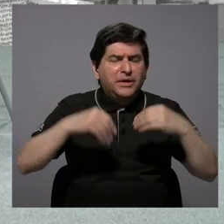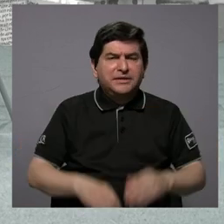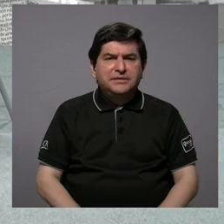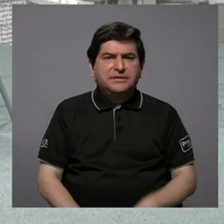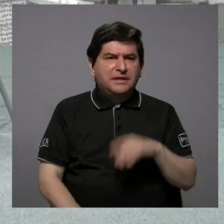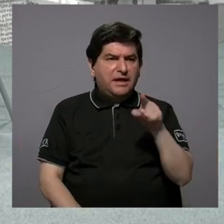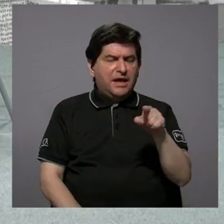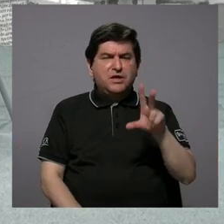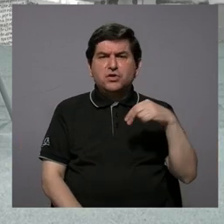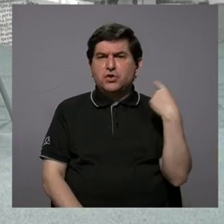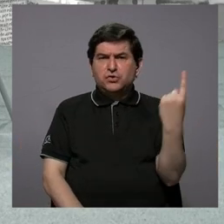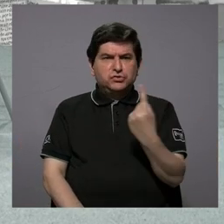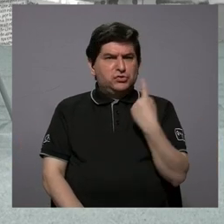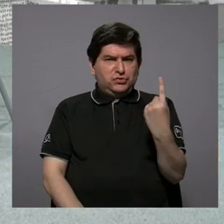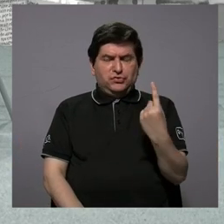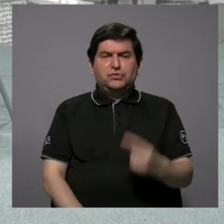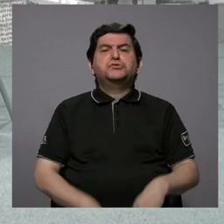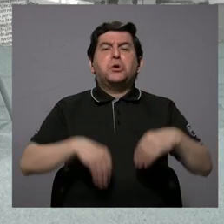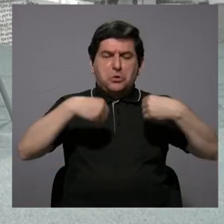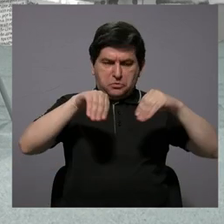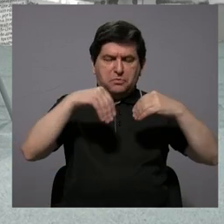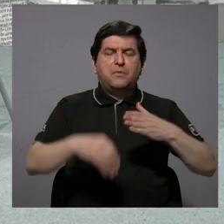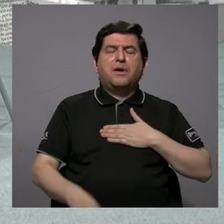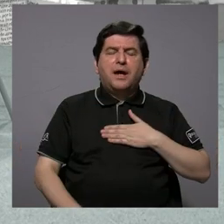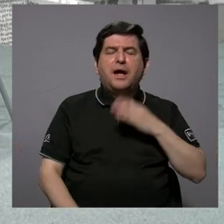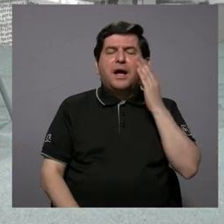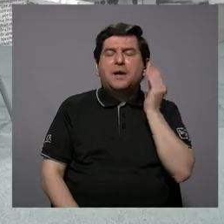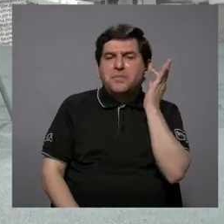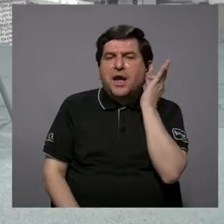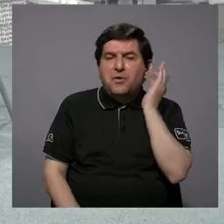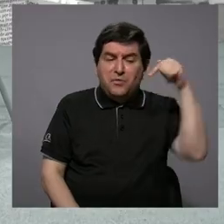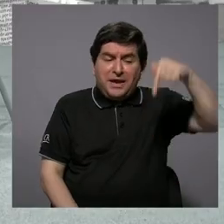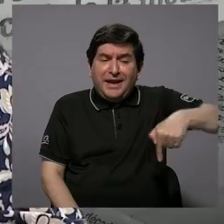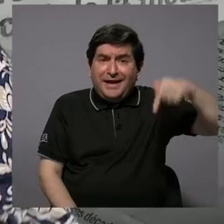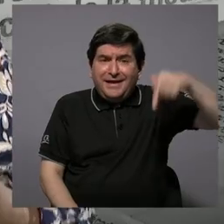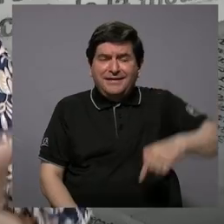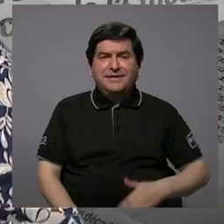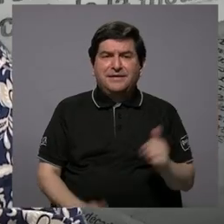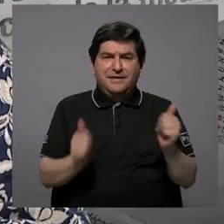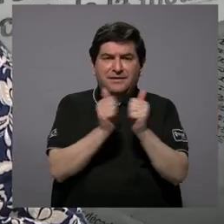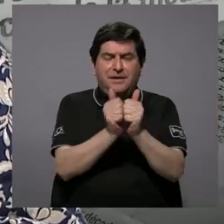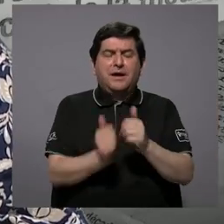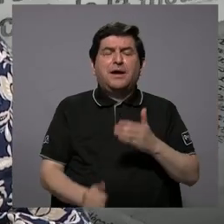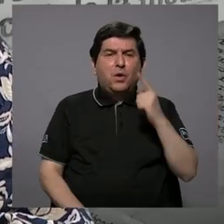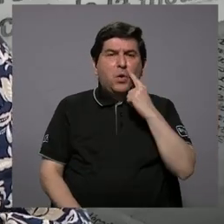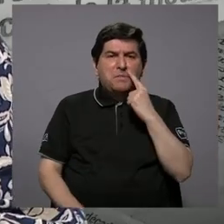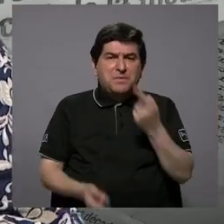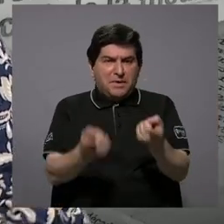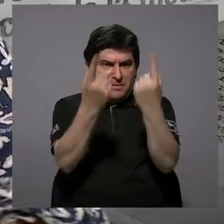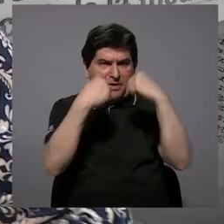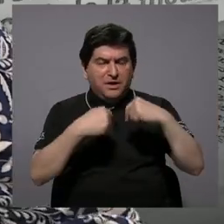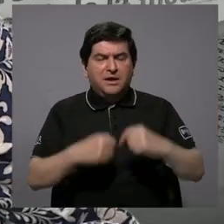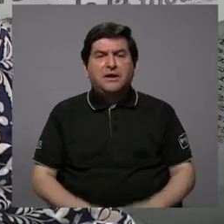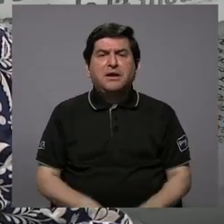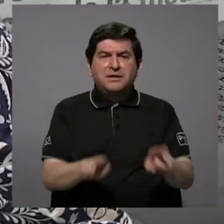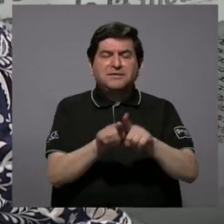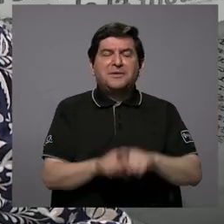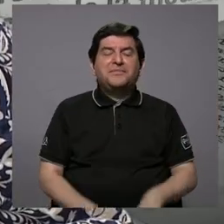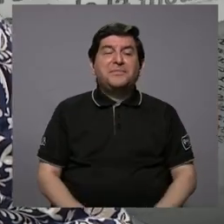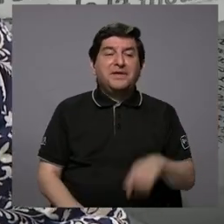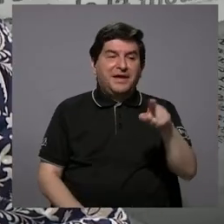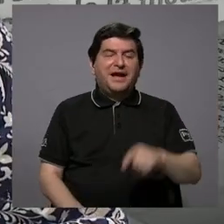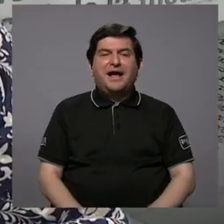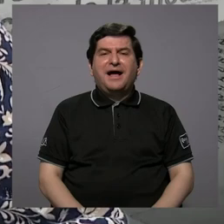no solo le vendían a mi abuelita, que estaba aquí con mi papá ya exiliado, sino que le daban fiado.